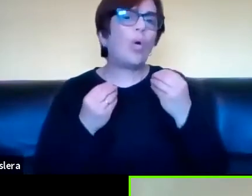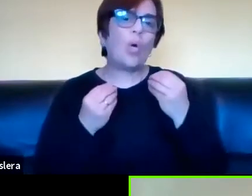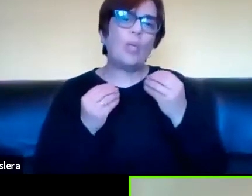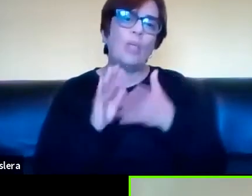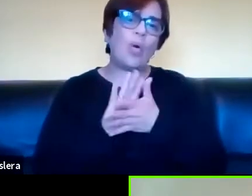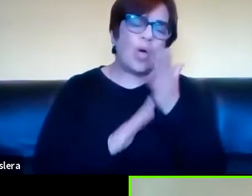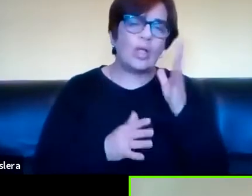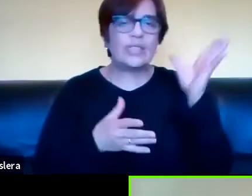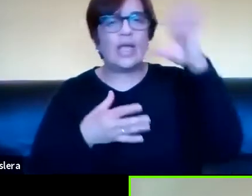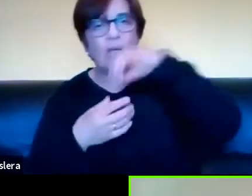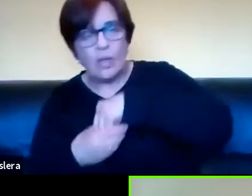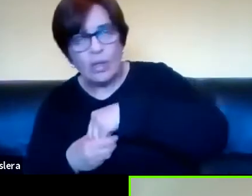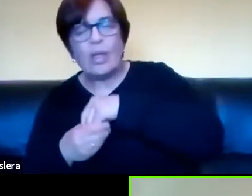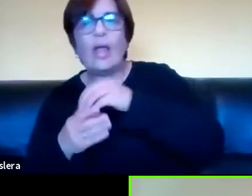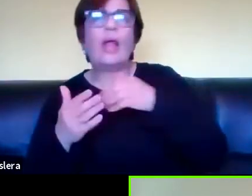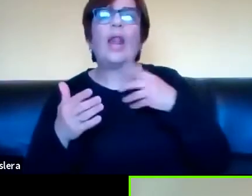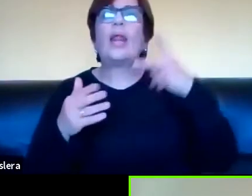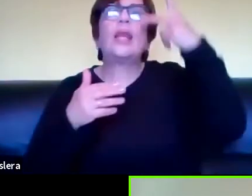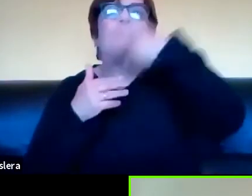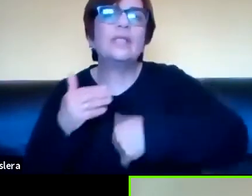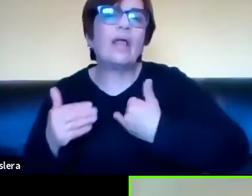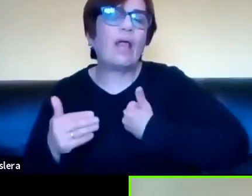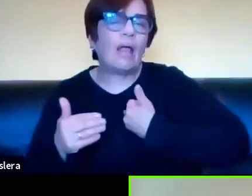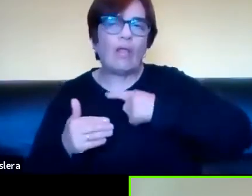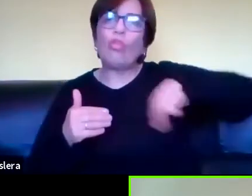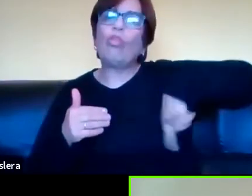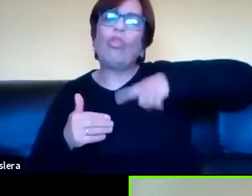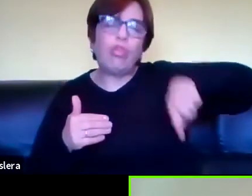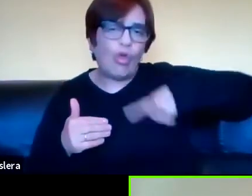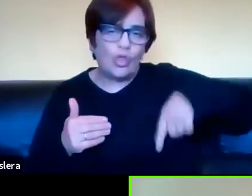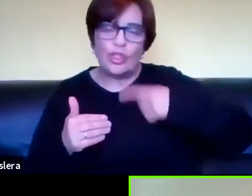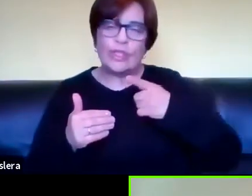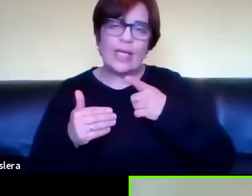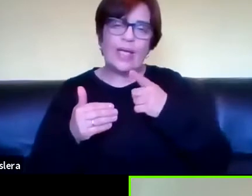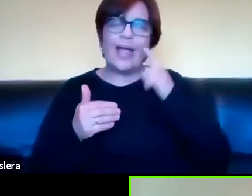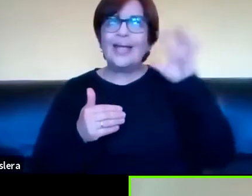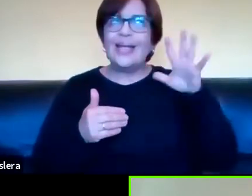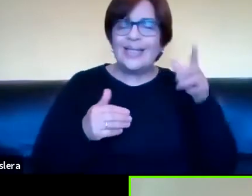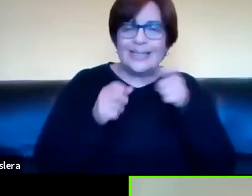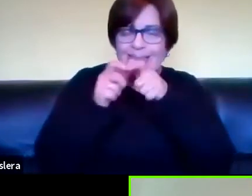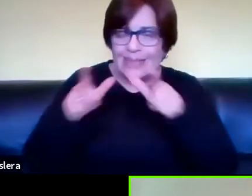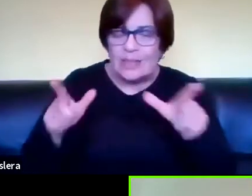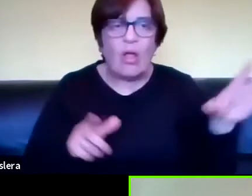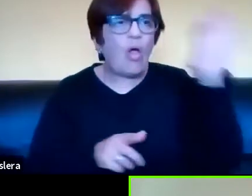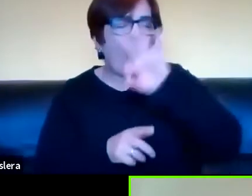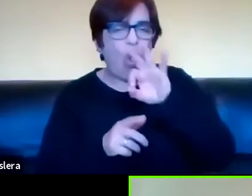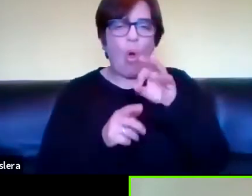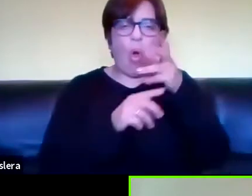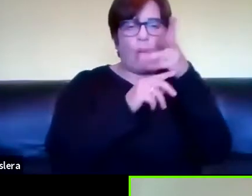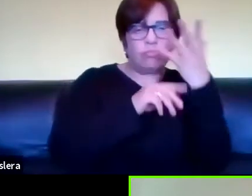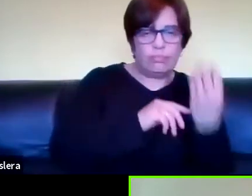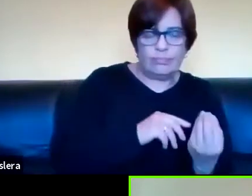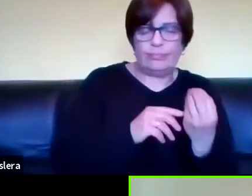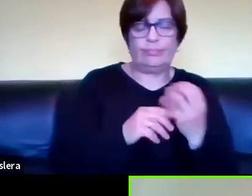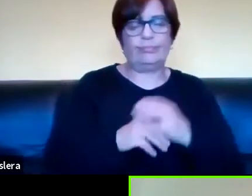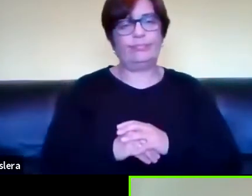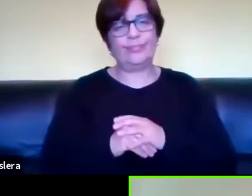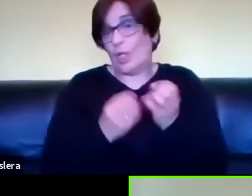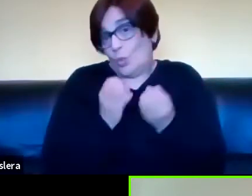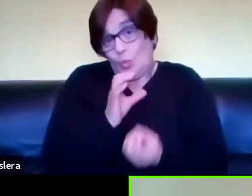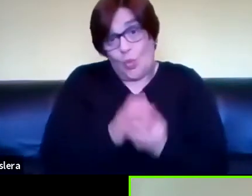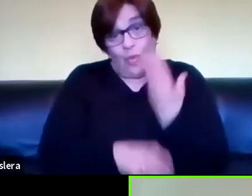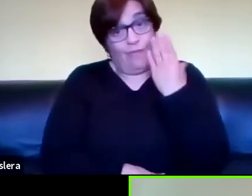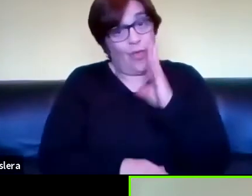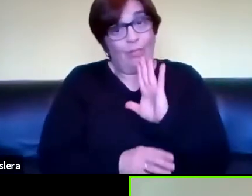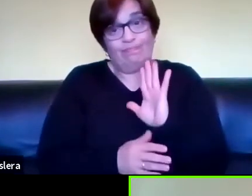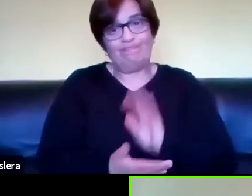va la otra bueno todo eso está para discutir porque es todo un terreno que estamos en incipiencia bien